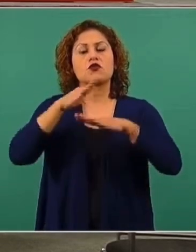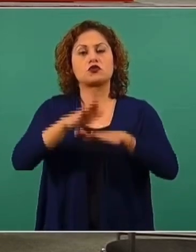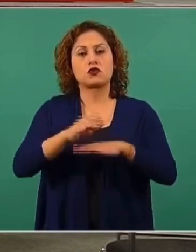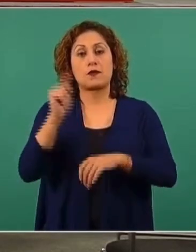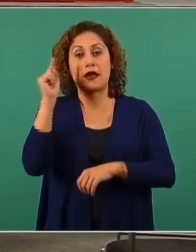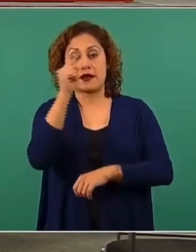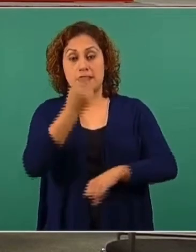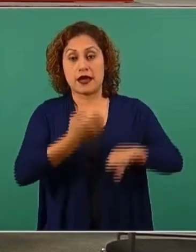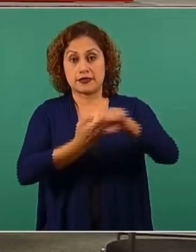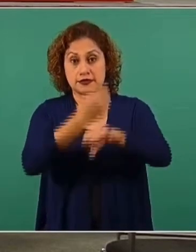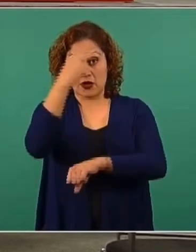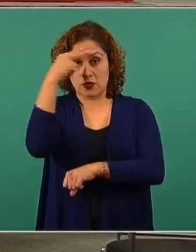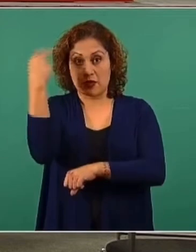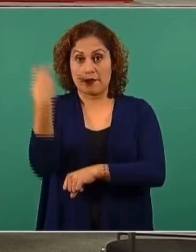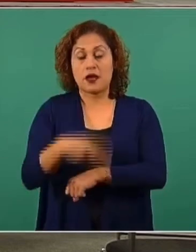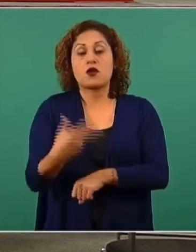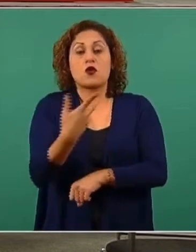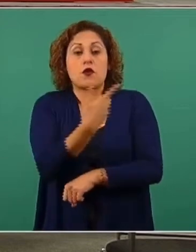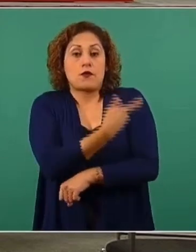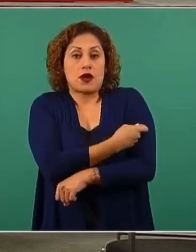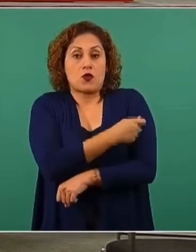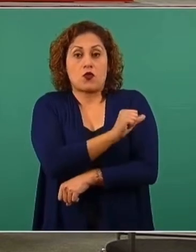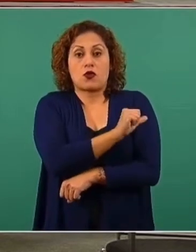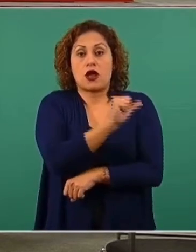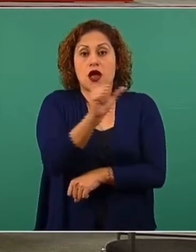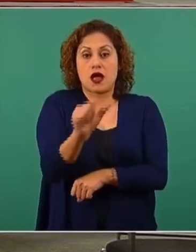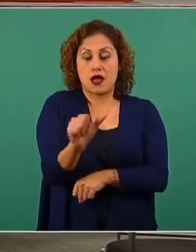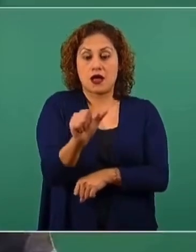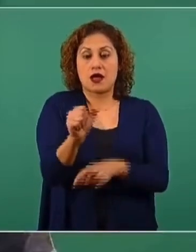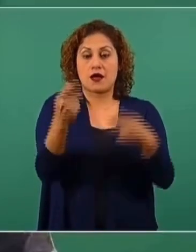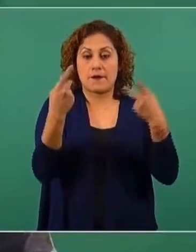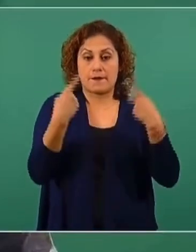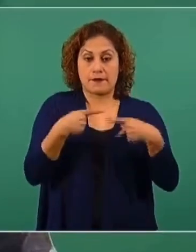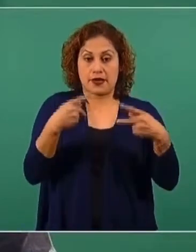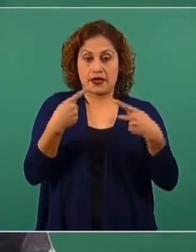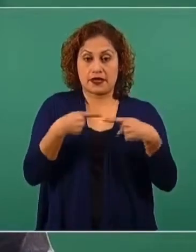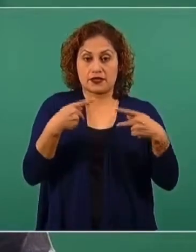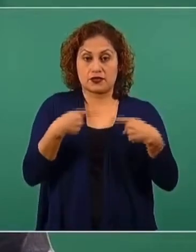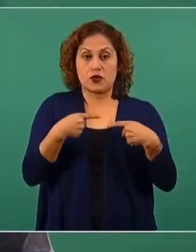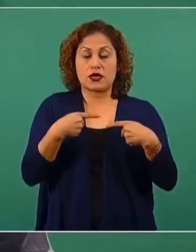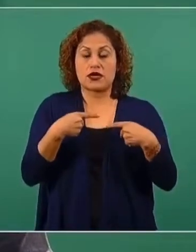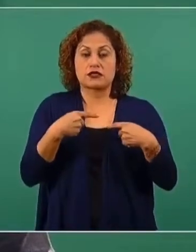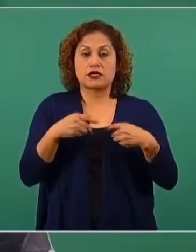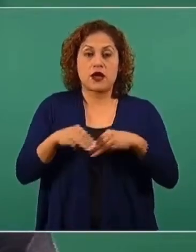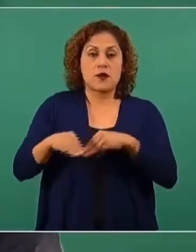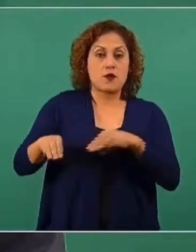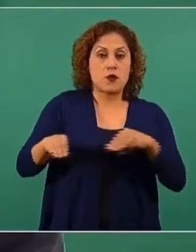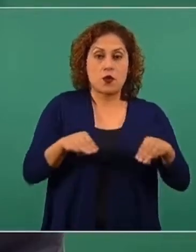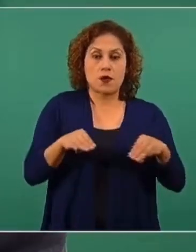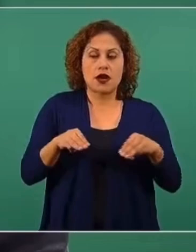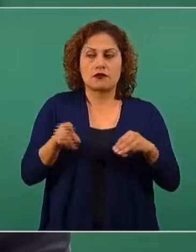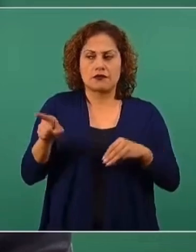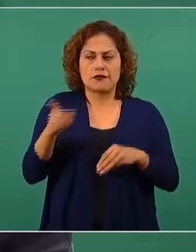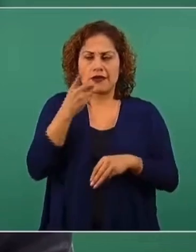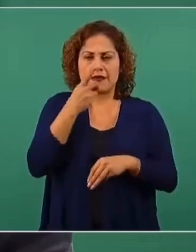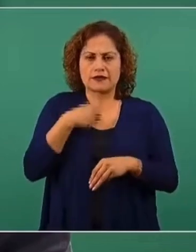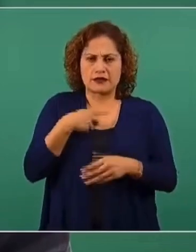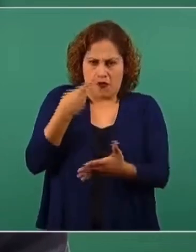de México no se está vacunando a las personas con dificultad de moverse, personas postradas, decía ella.